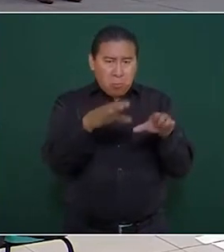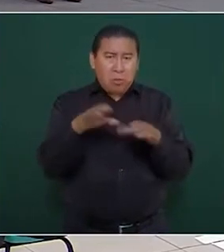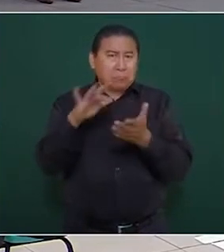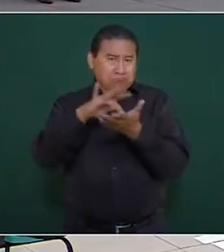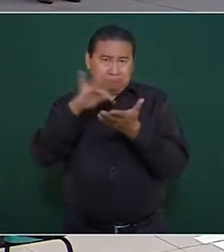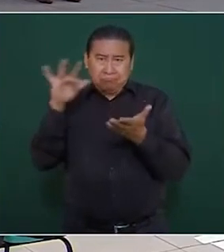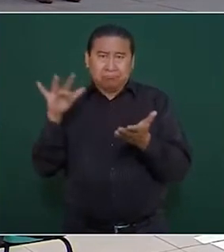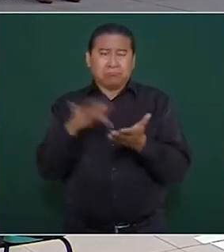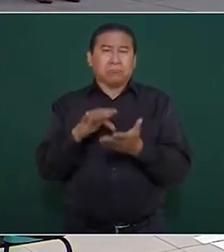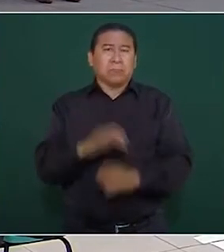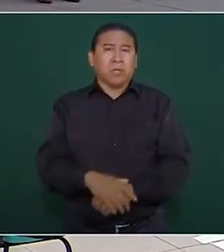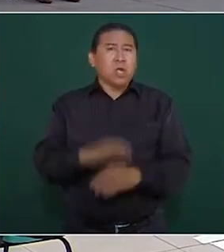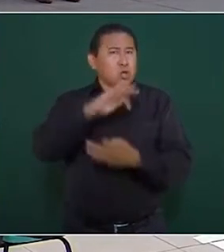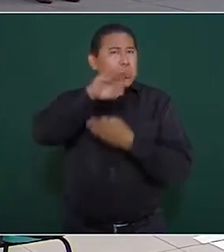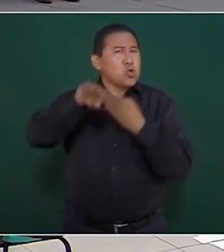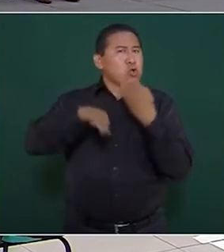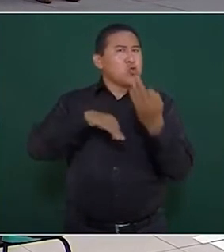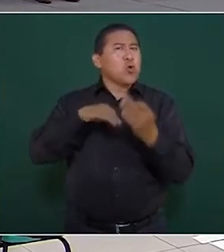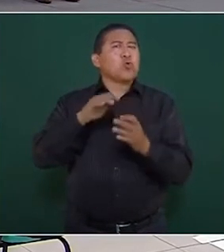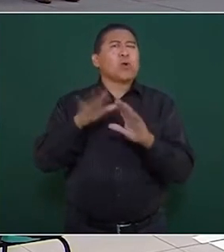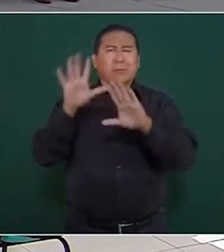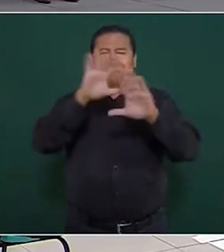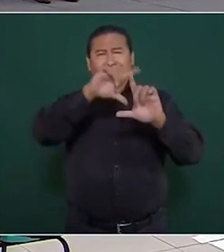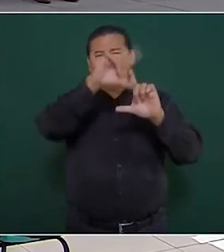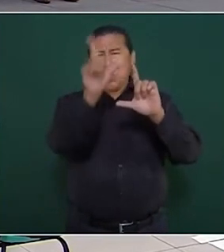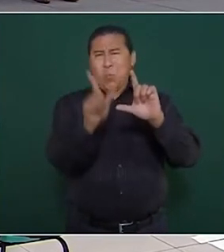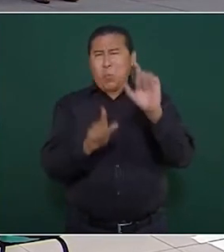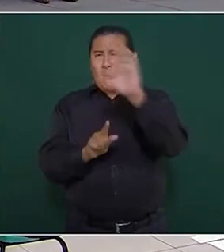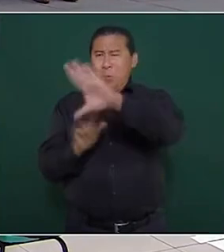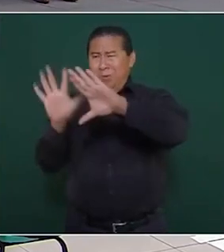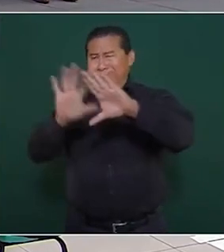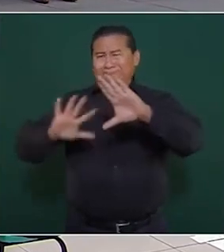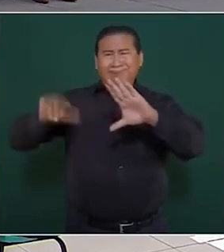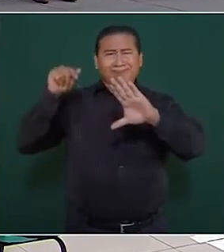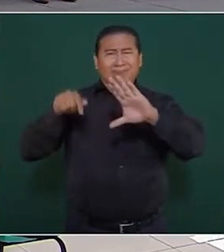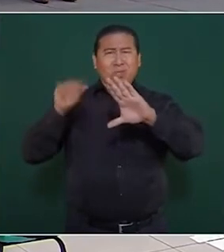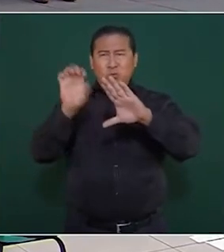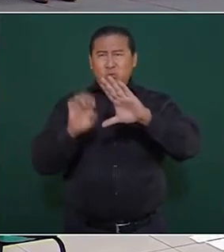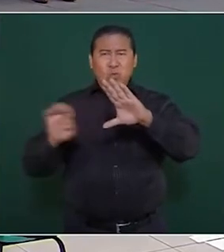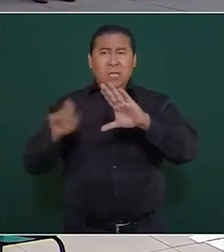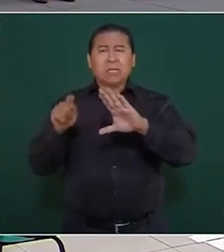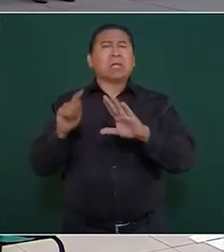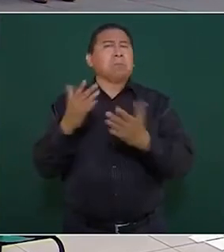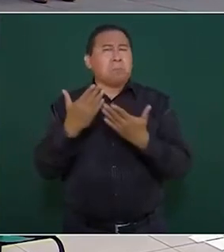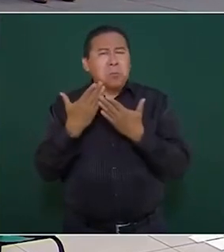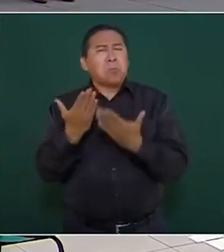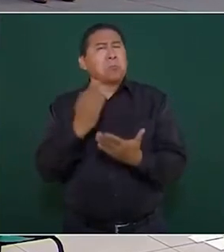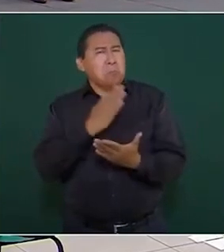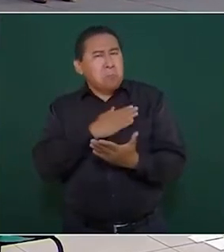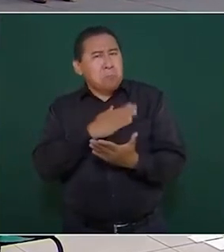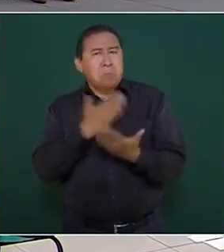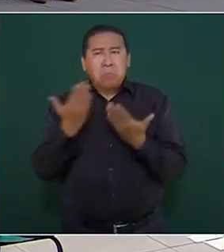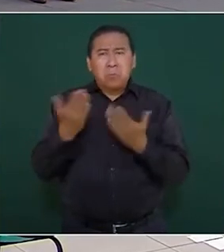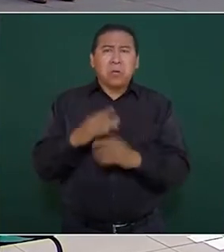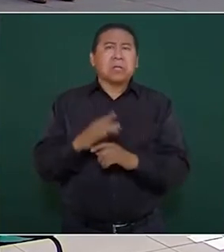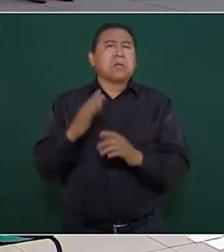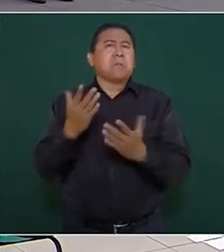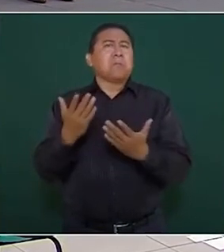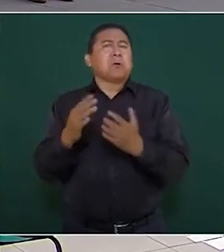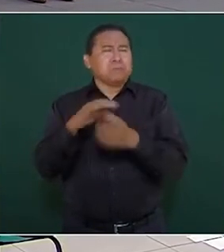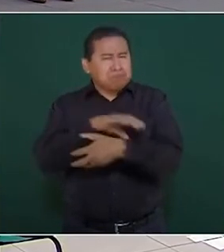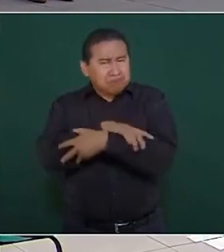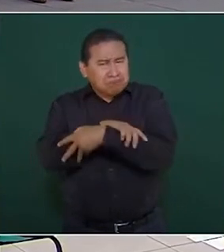de todo el sureste, porque han tenido una actitud muy generosa, muy